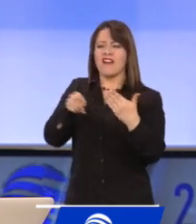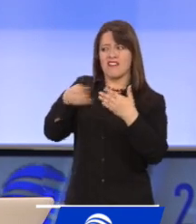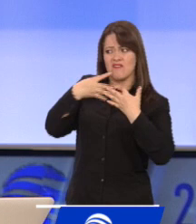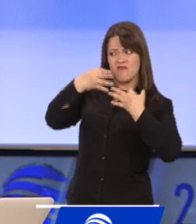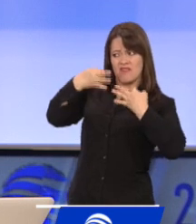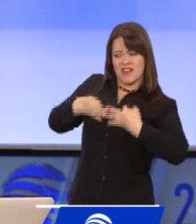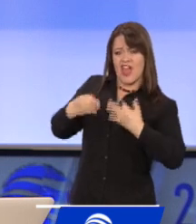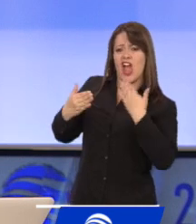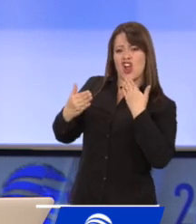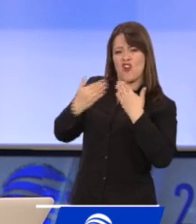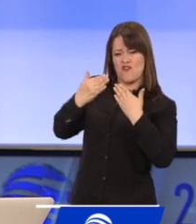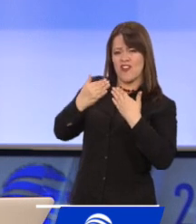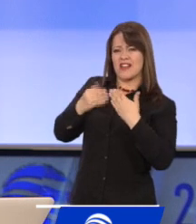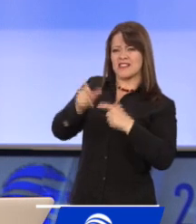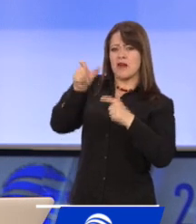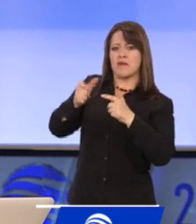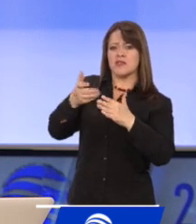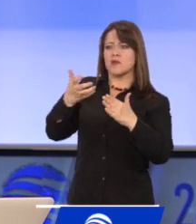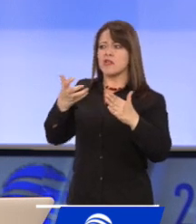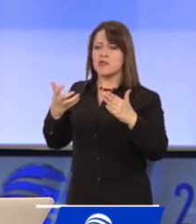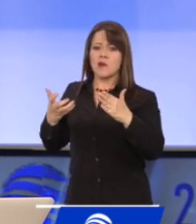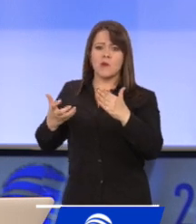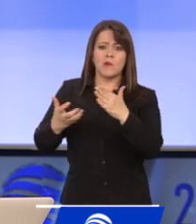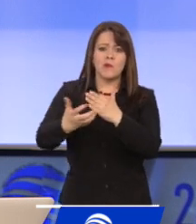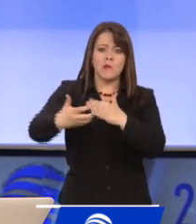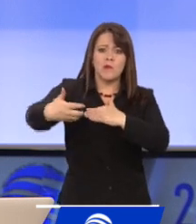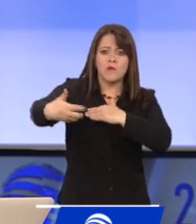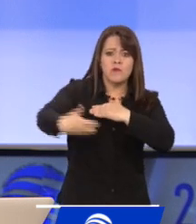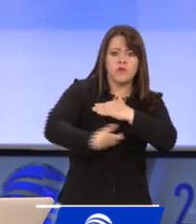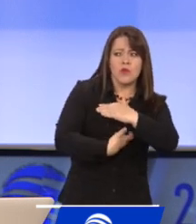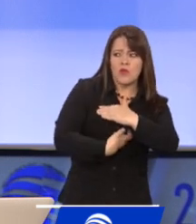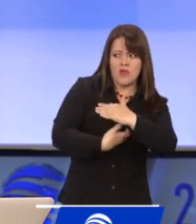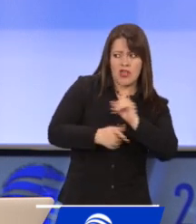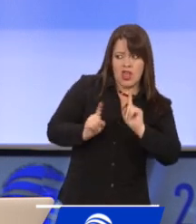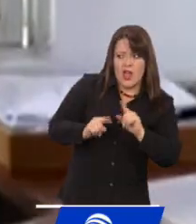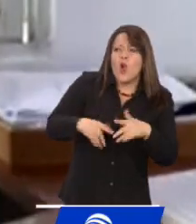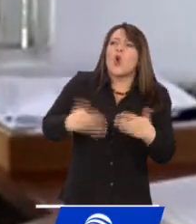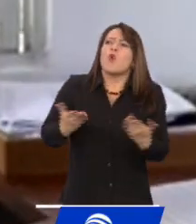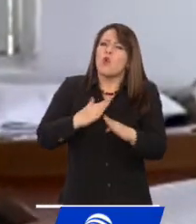fronterizo con Brasil, teniendo en cuenta que la gran mayoría de casos han llegado por esa vía?